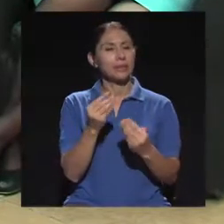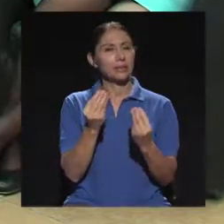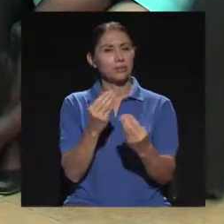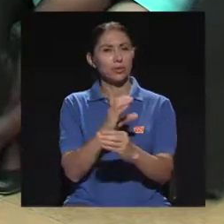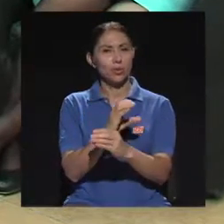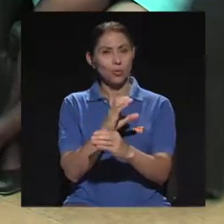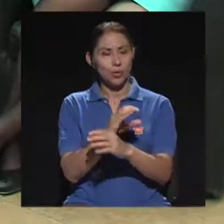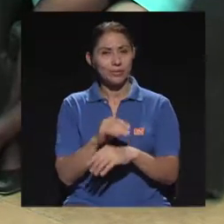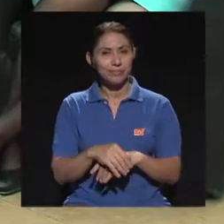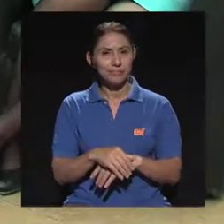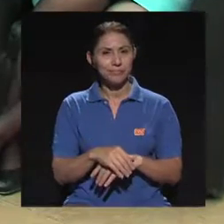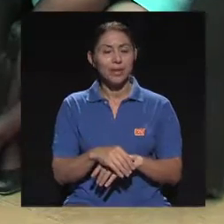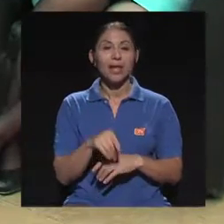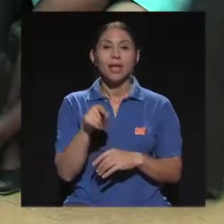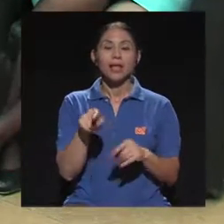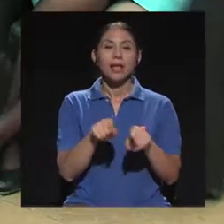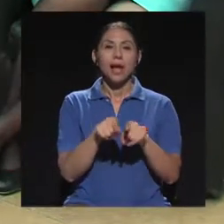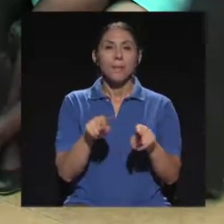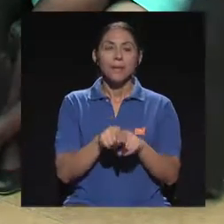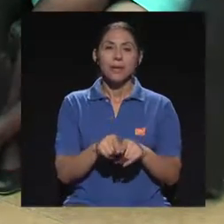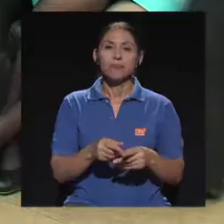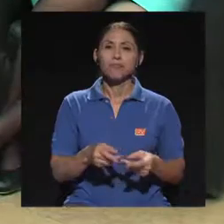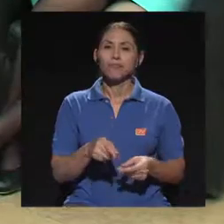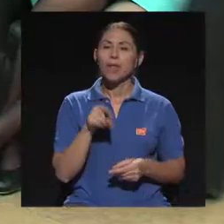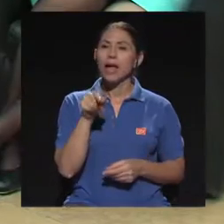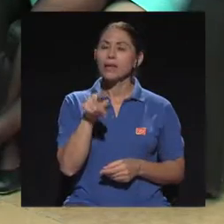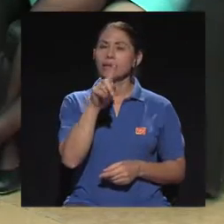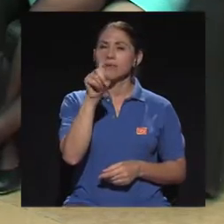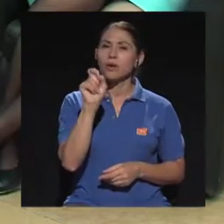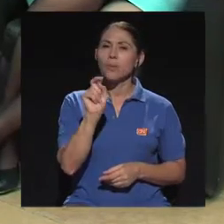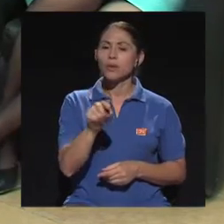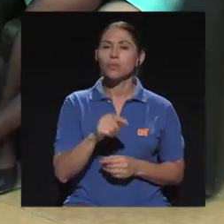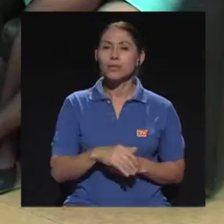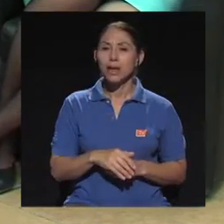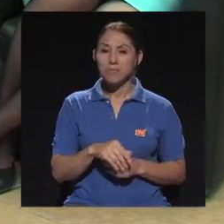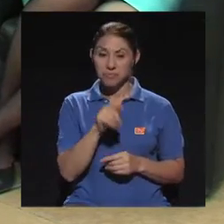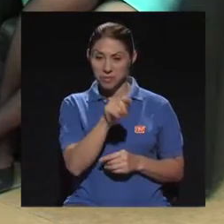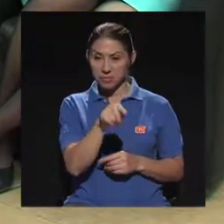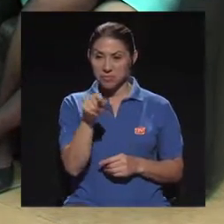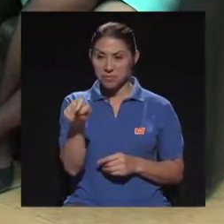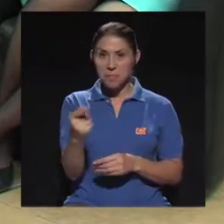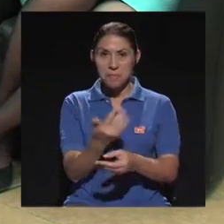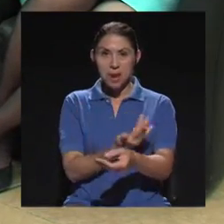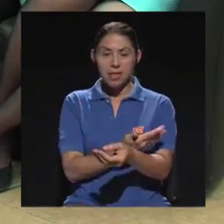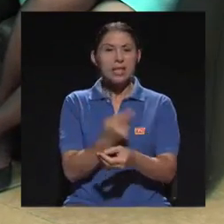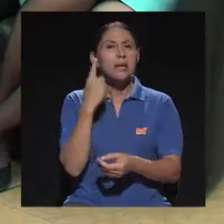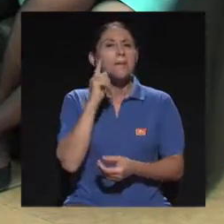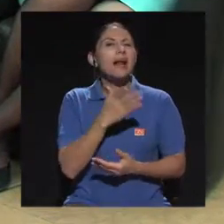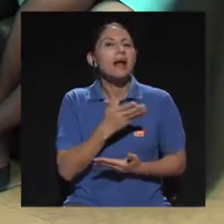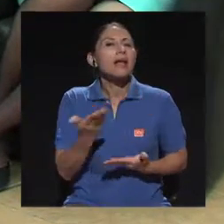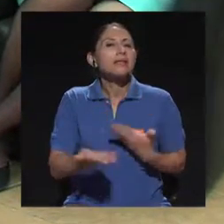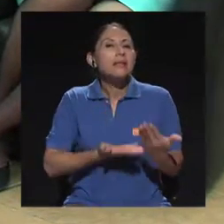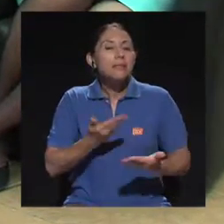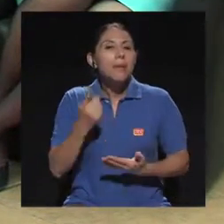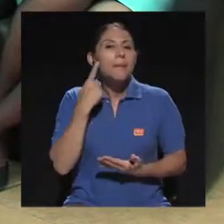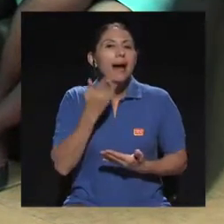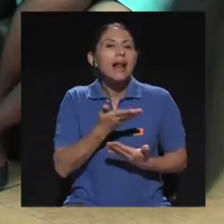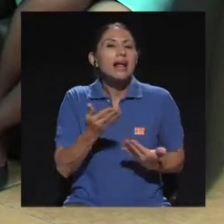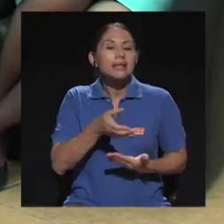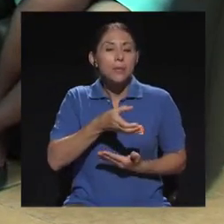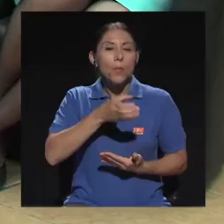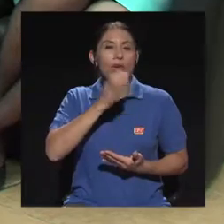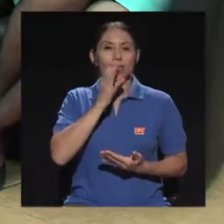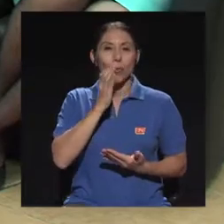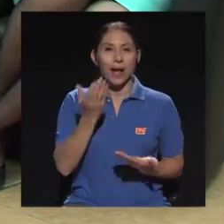muchísimo, muchísimo cuidado y también aquí viene la pregunta de para qué sirven y para qué se pueden tomar las plantas